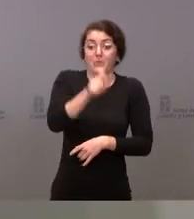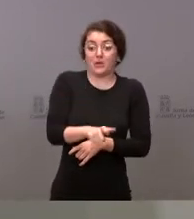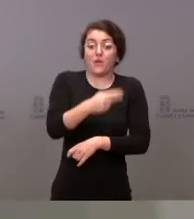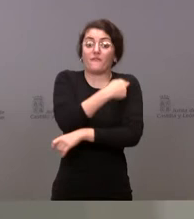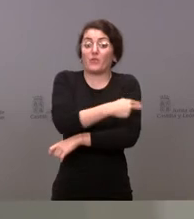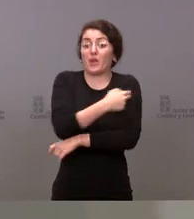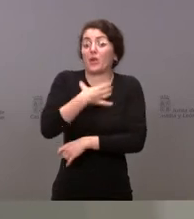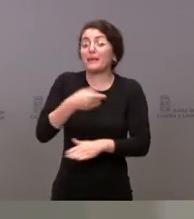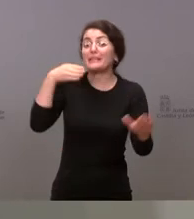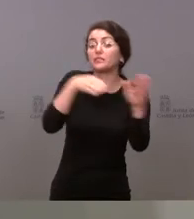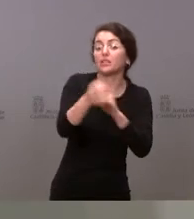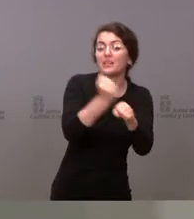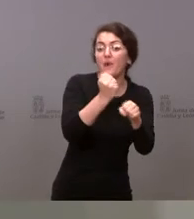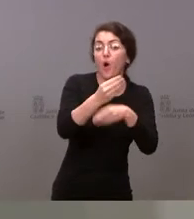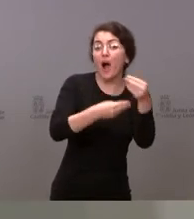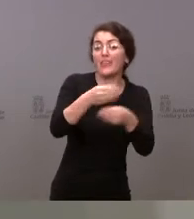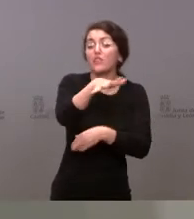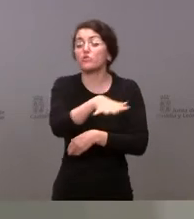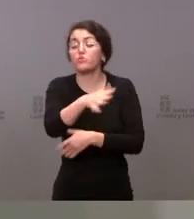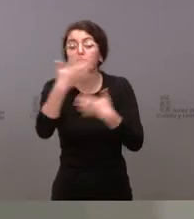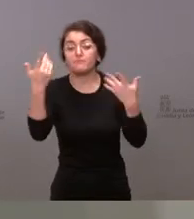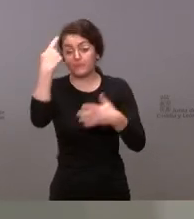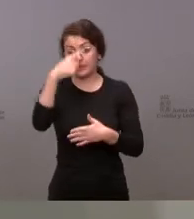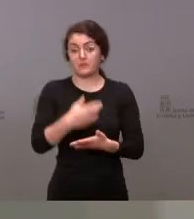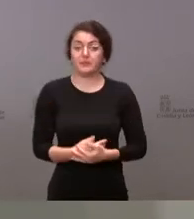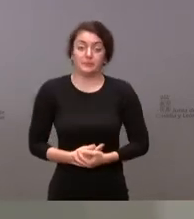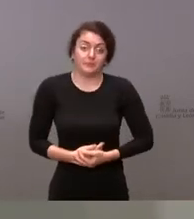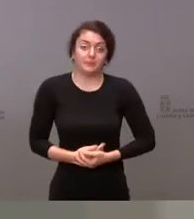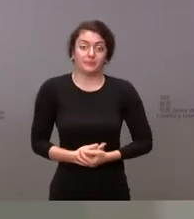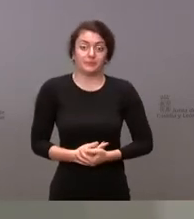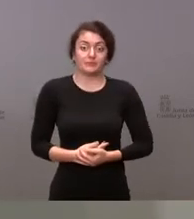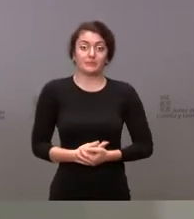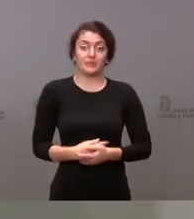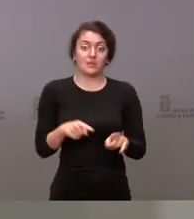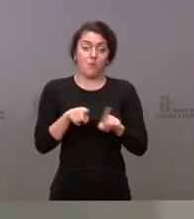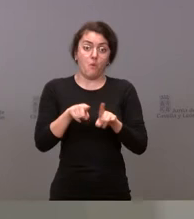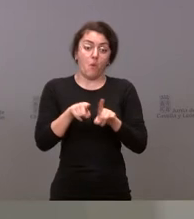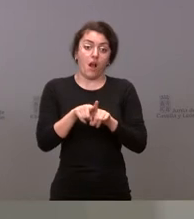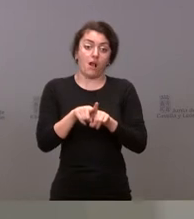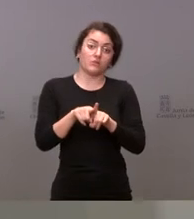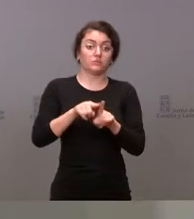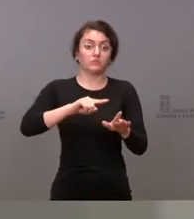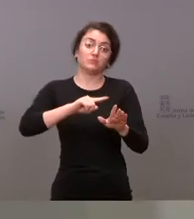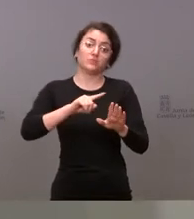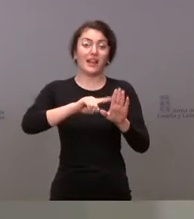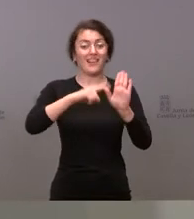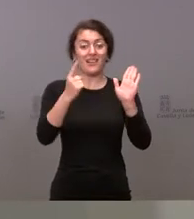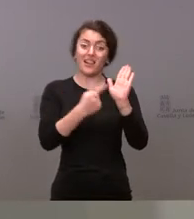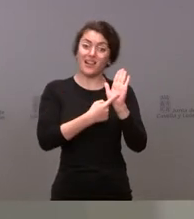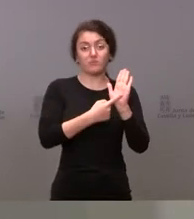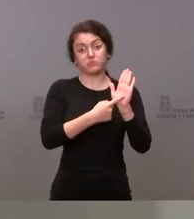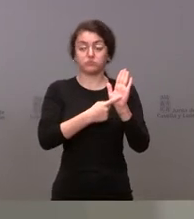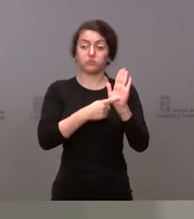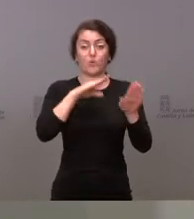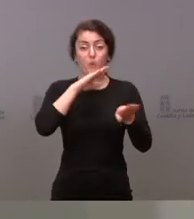a dónde puede entrar y a dónde no puede entrar. Es decir, hay un margen de actuación dentro de la ley que hay que intentar explotar.